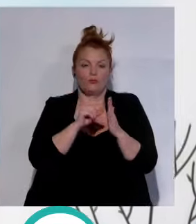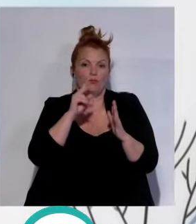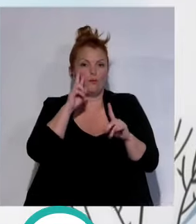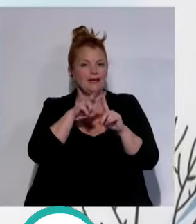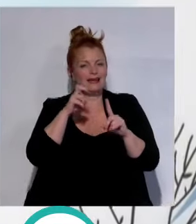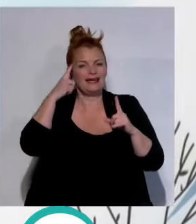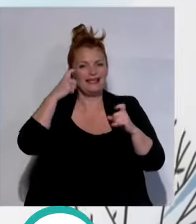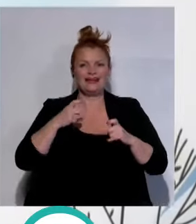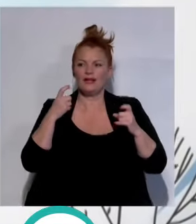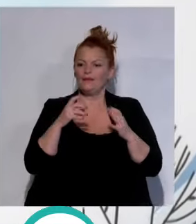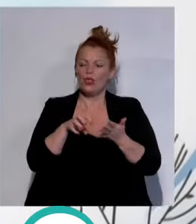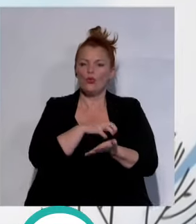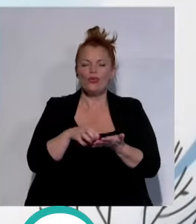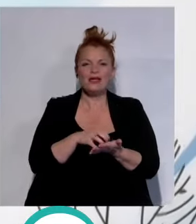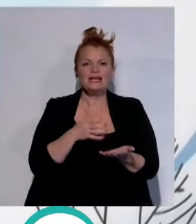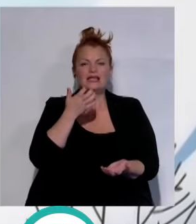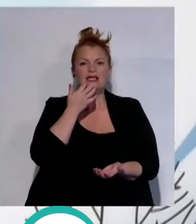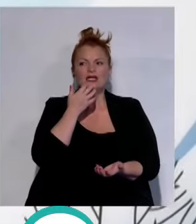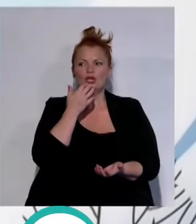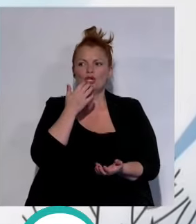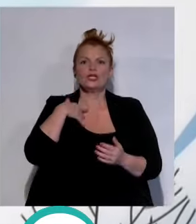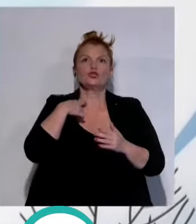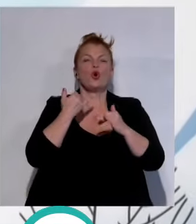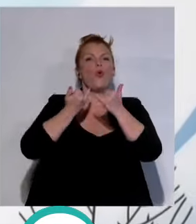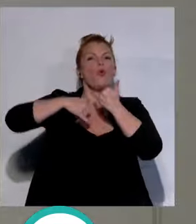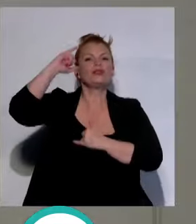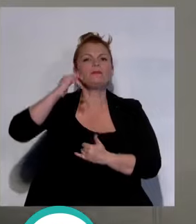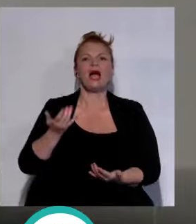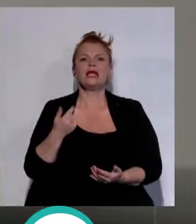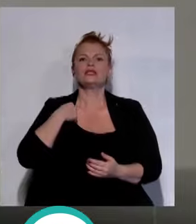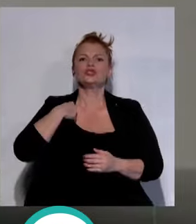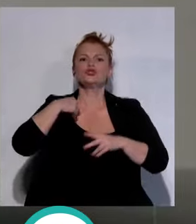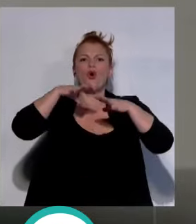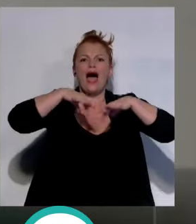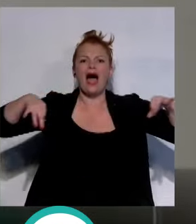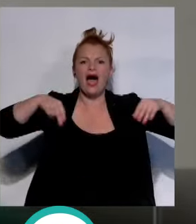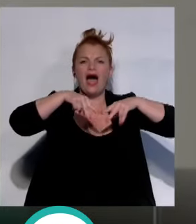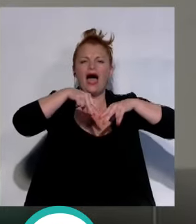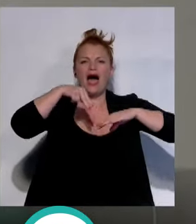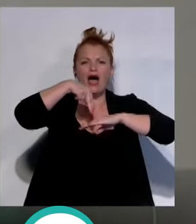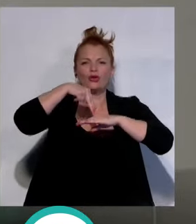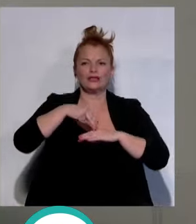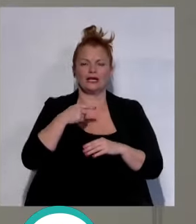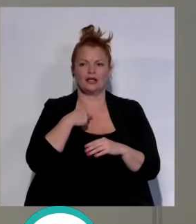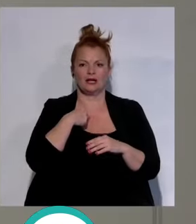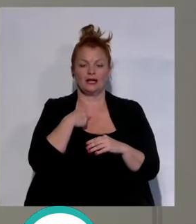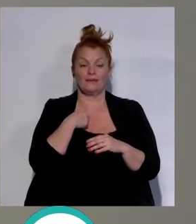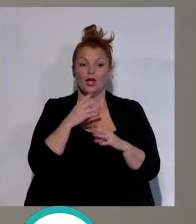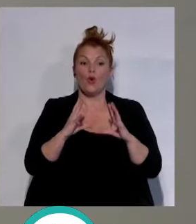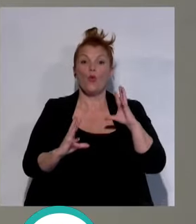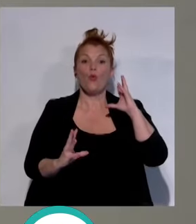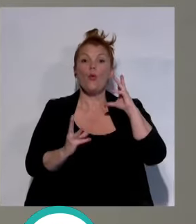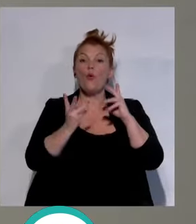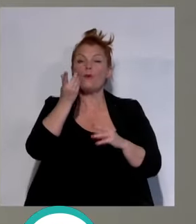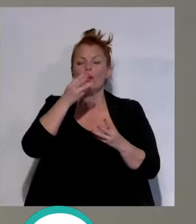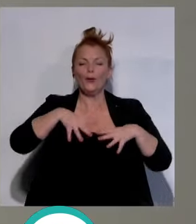la típica duda de y si estoy en la última planta y si salgo a la azotea y si exponerme al humo el humo realmente es